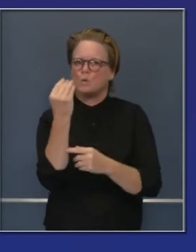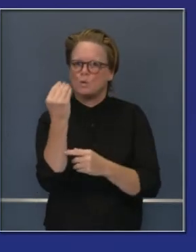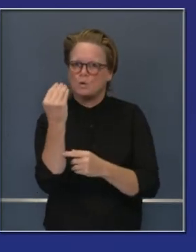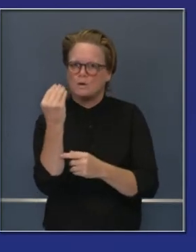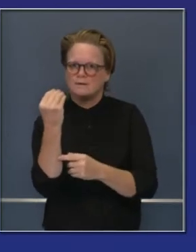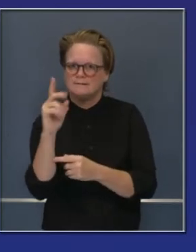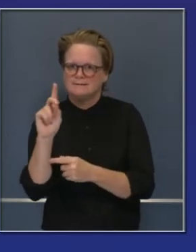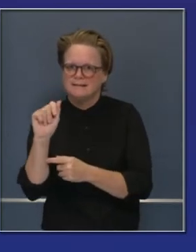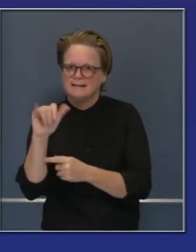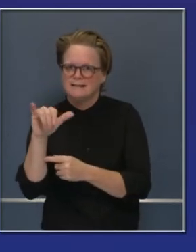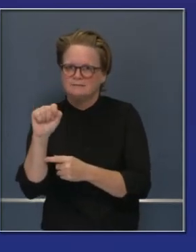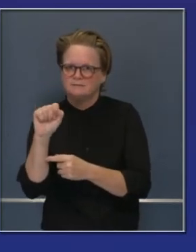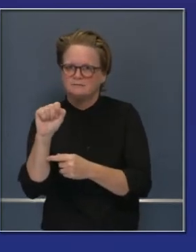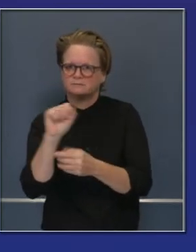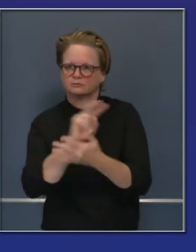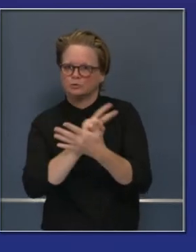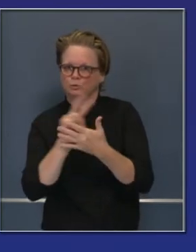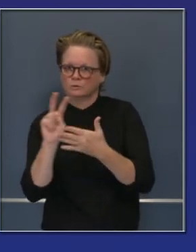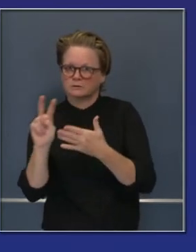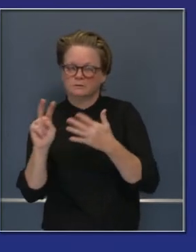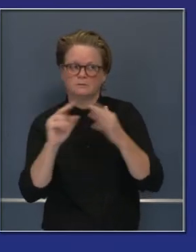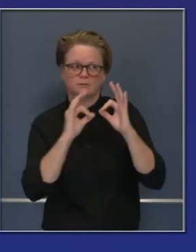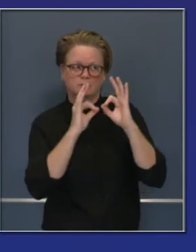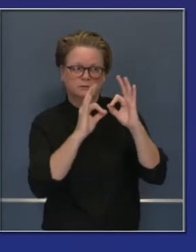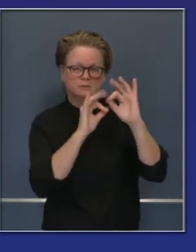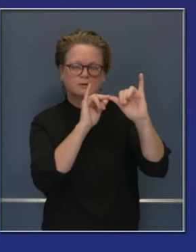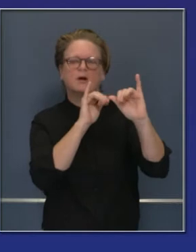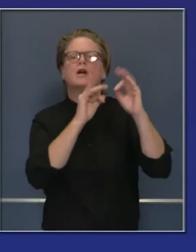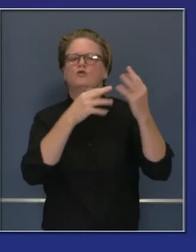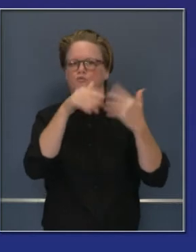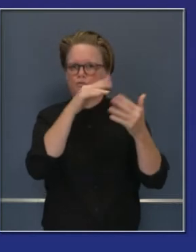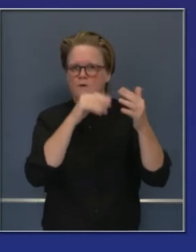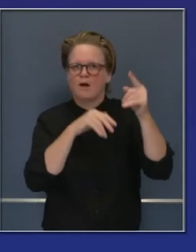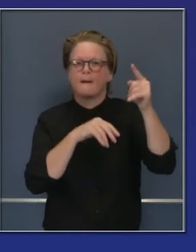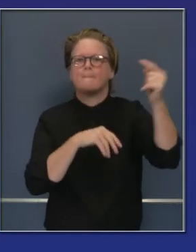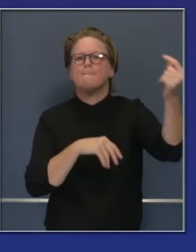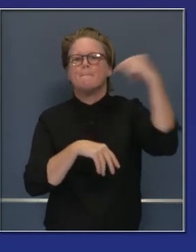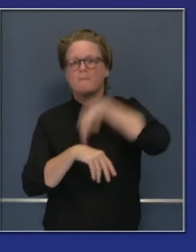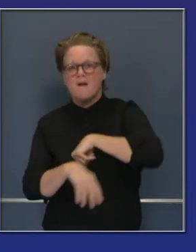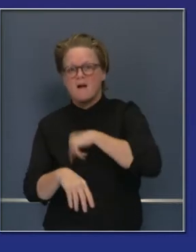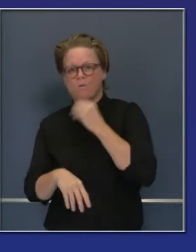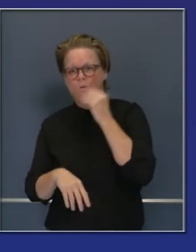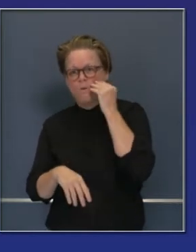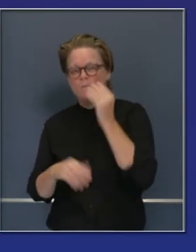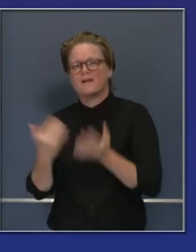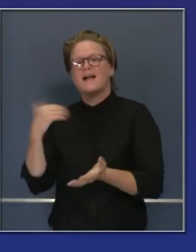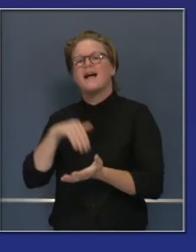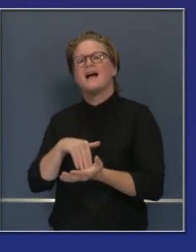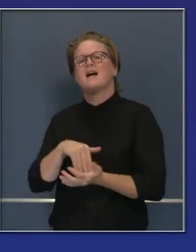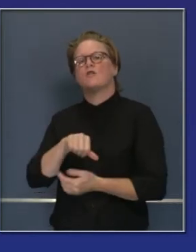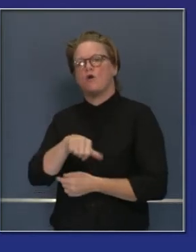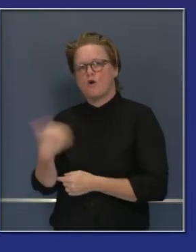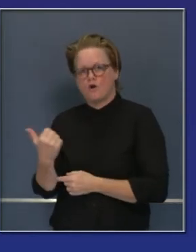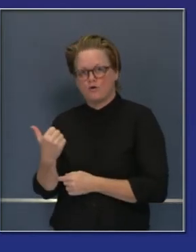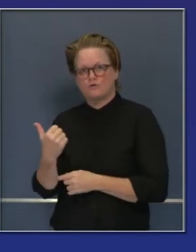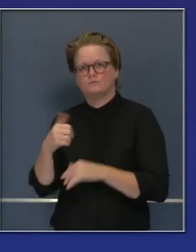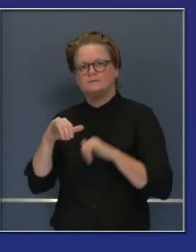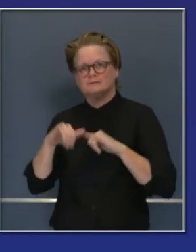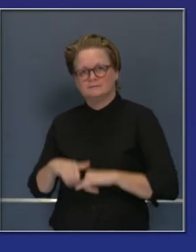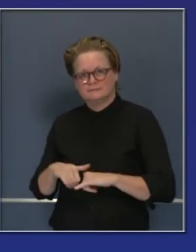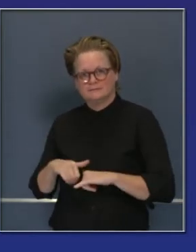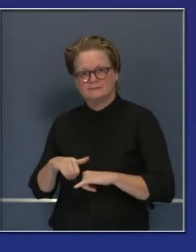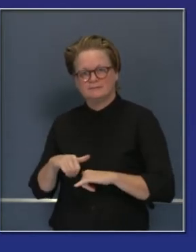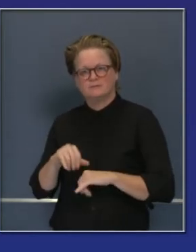Así podremos estar confiados y seguros de que estamos mitigando el riesgo de la transmisión, particularmente cuando llegan visitantes a nuestro